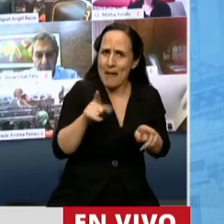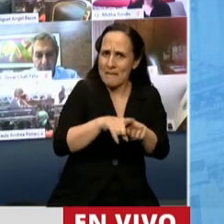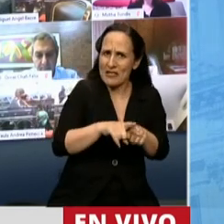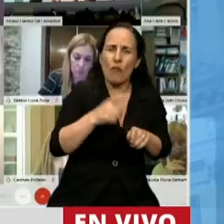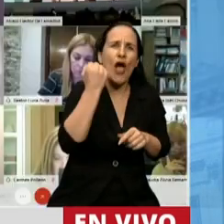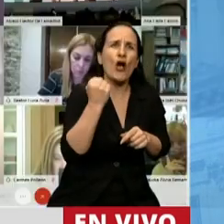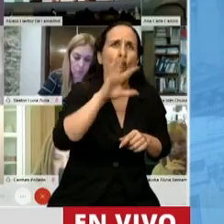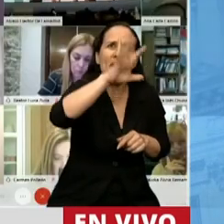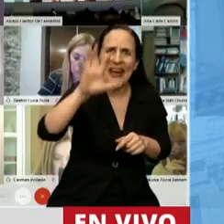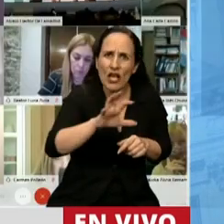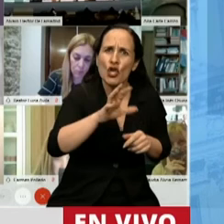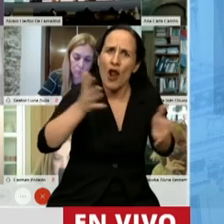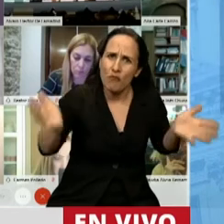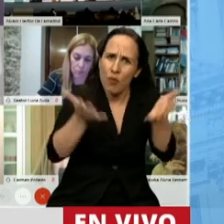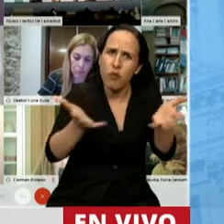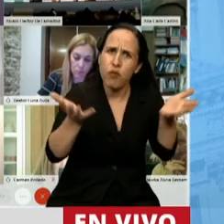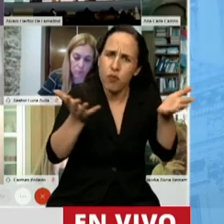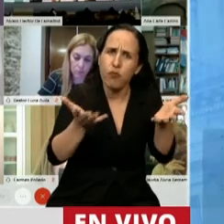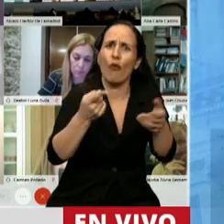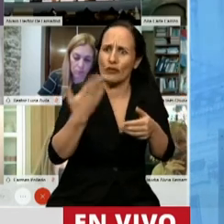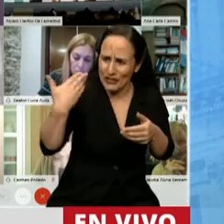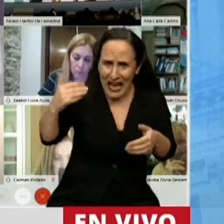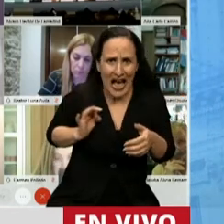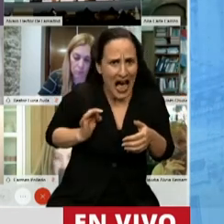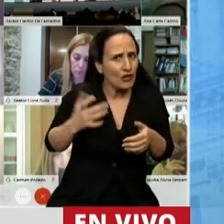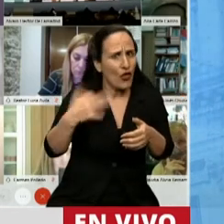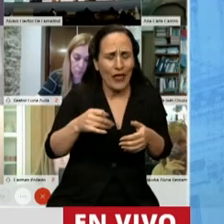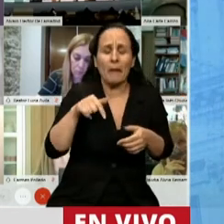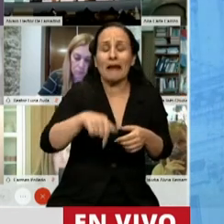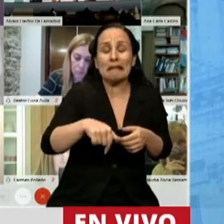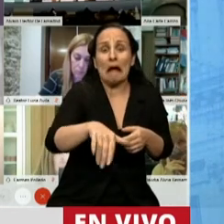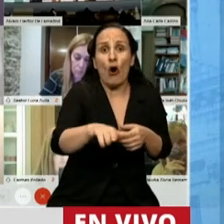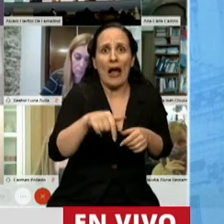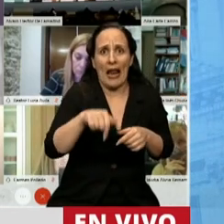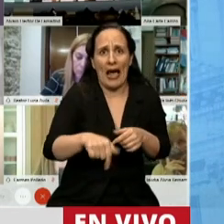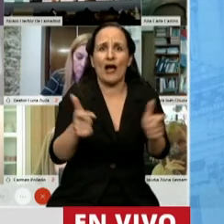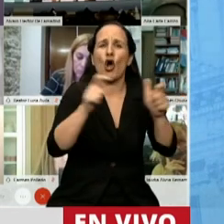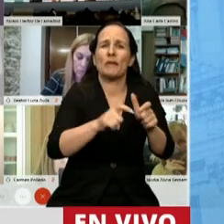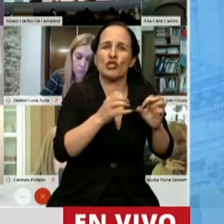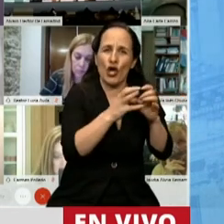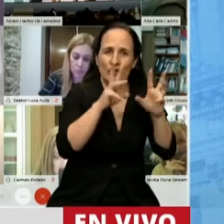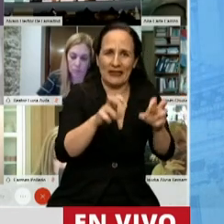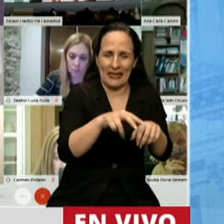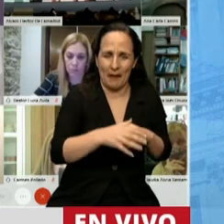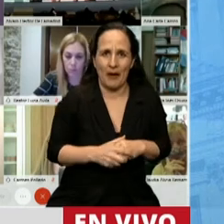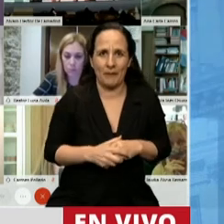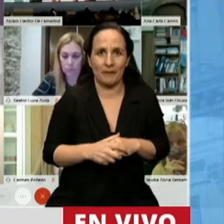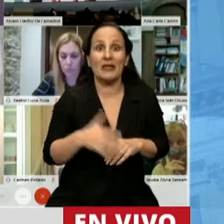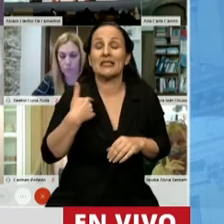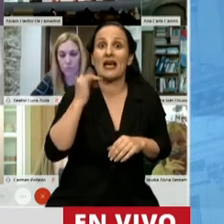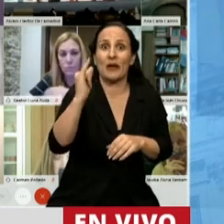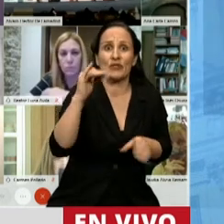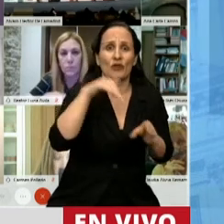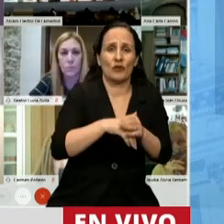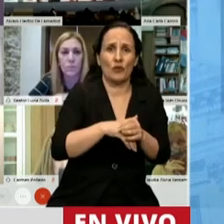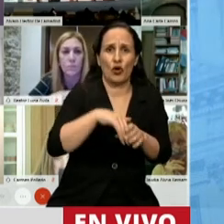regionales. Es un tema pendiente de años y esperemos que se trate pronto en comisión. Anticipo el voto